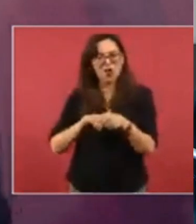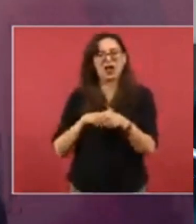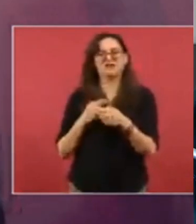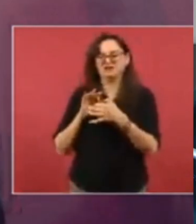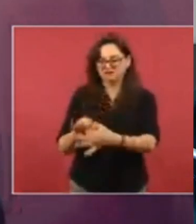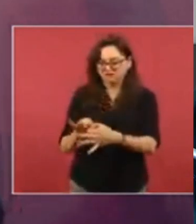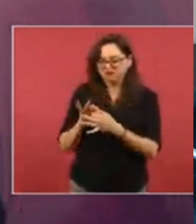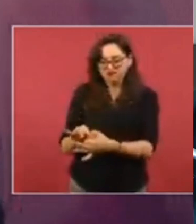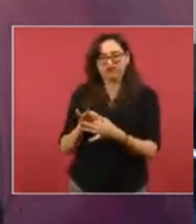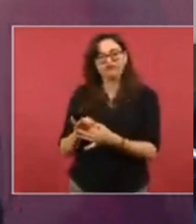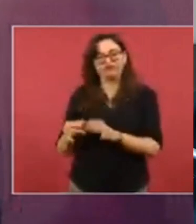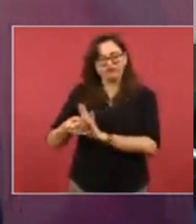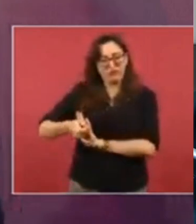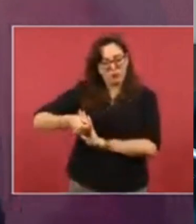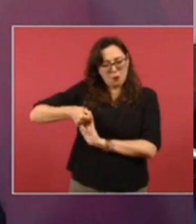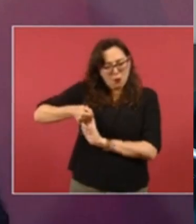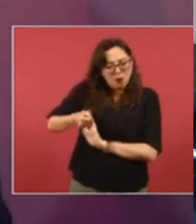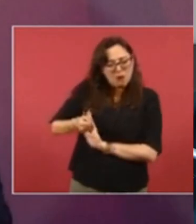profundas raíces